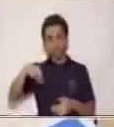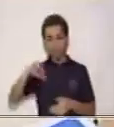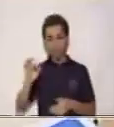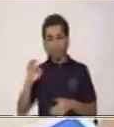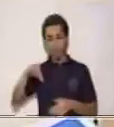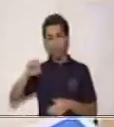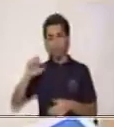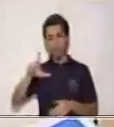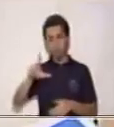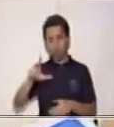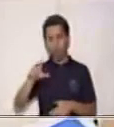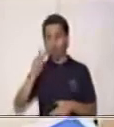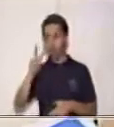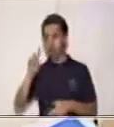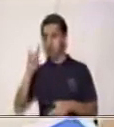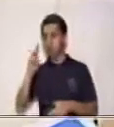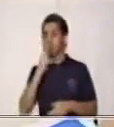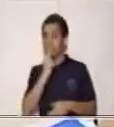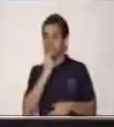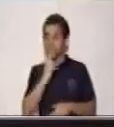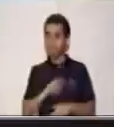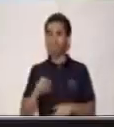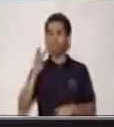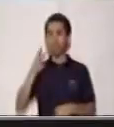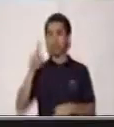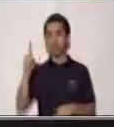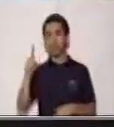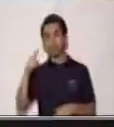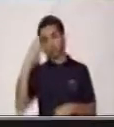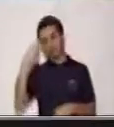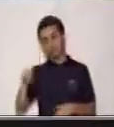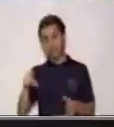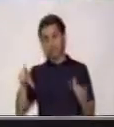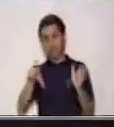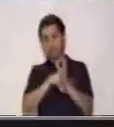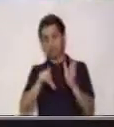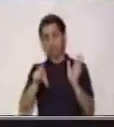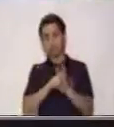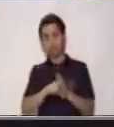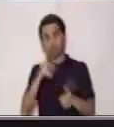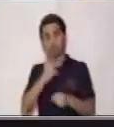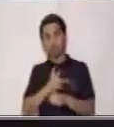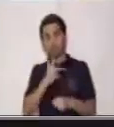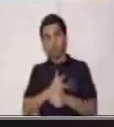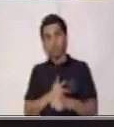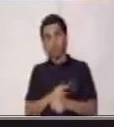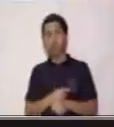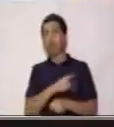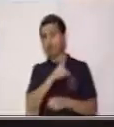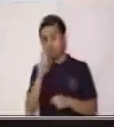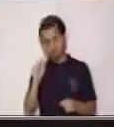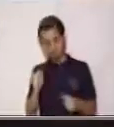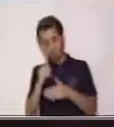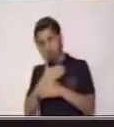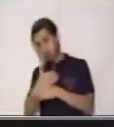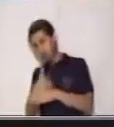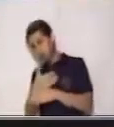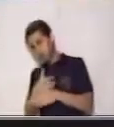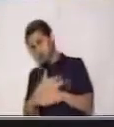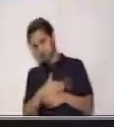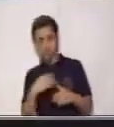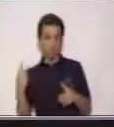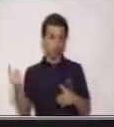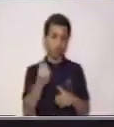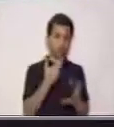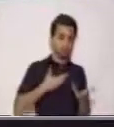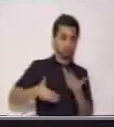y el 31 es el día de la Constitución Política de la República de Guatemala. Así que, para que compartas con los que están